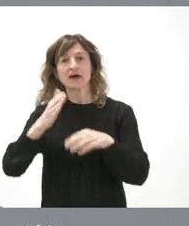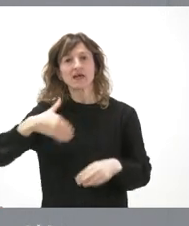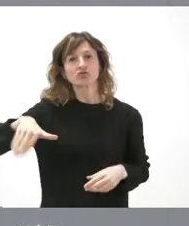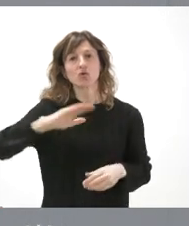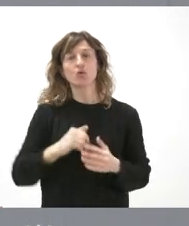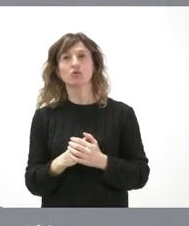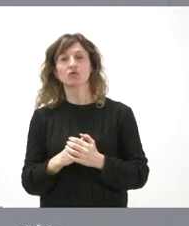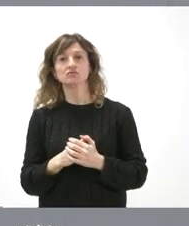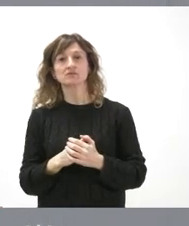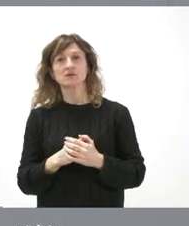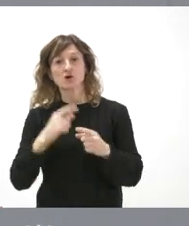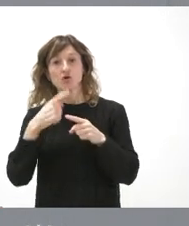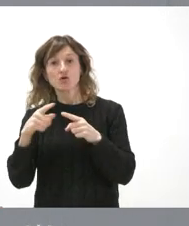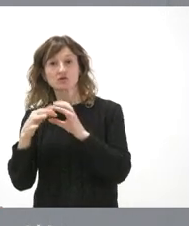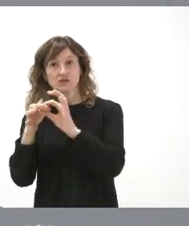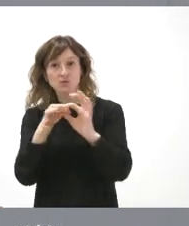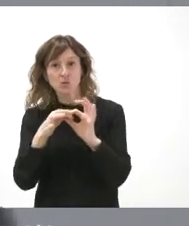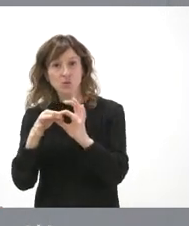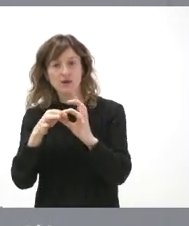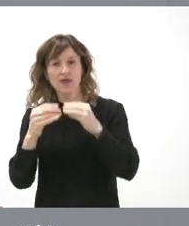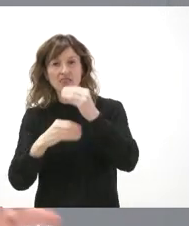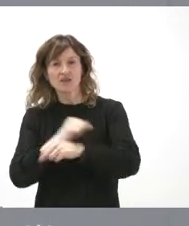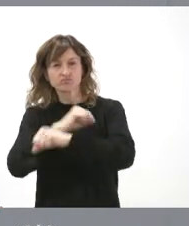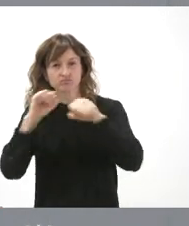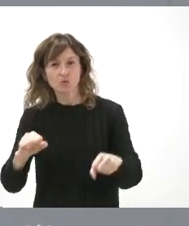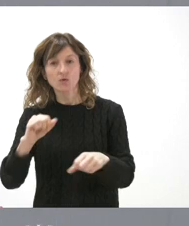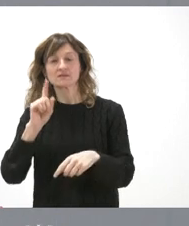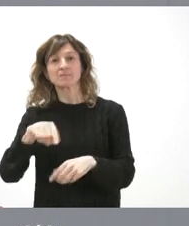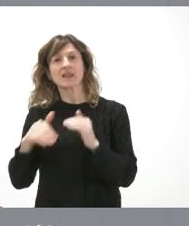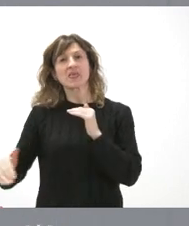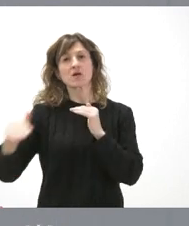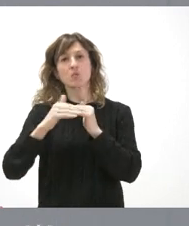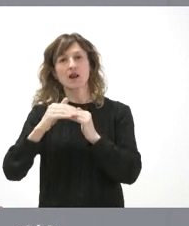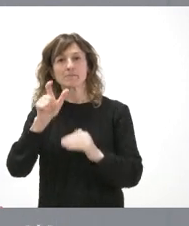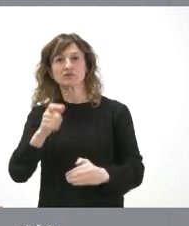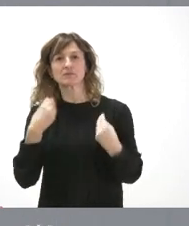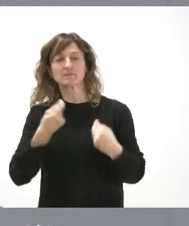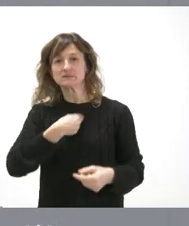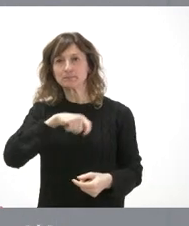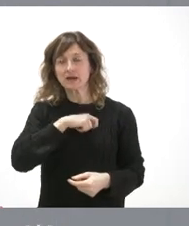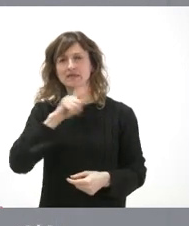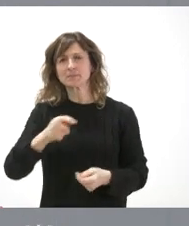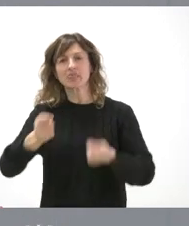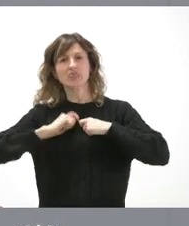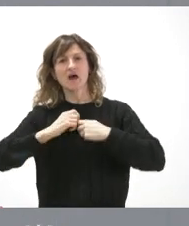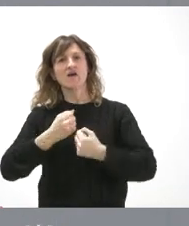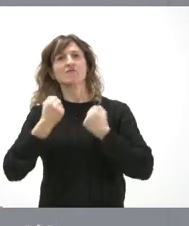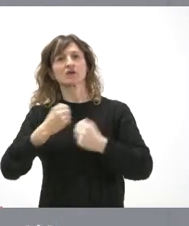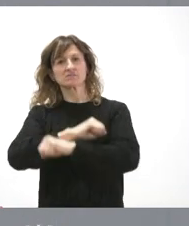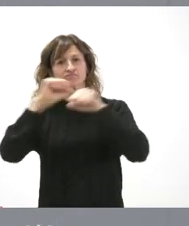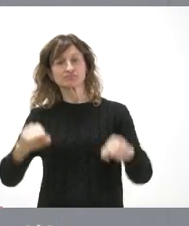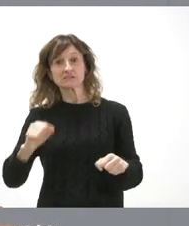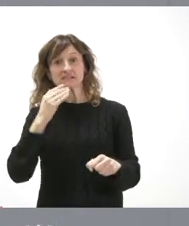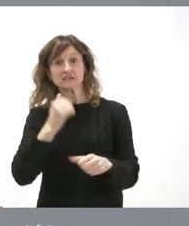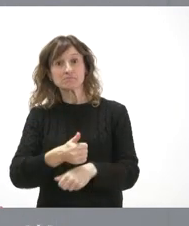de fortalecer aquello que nos une, de fortalecer aquello que nos iguala a todos los españoles y aquello que nos hace más fuertes. Porque cuanto más